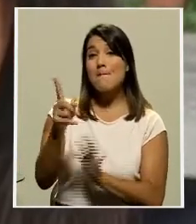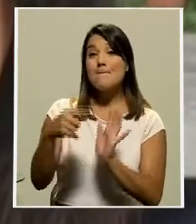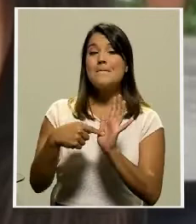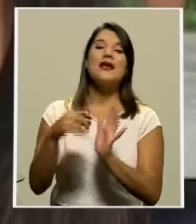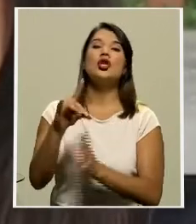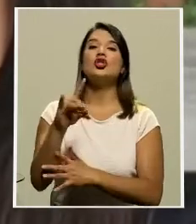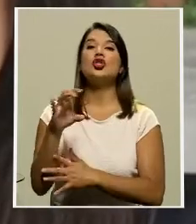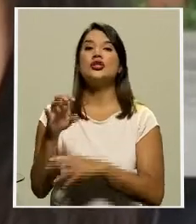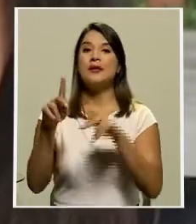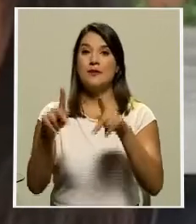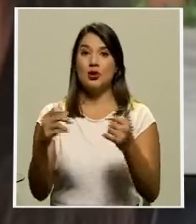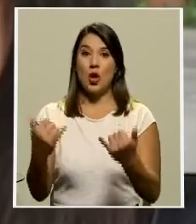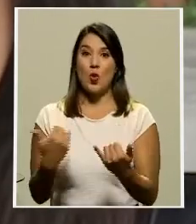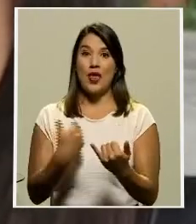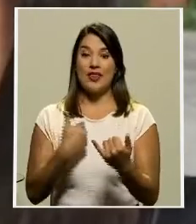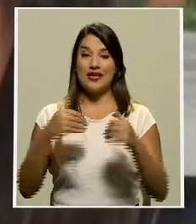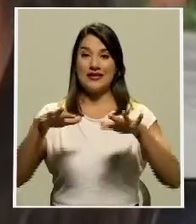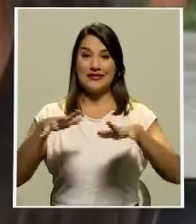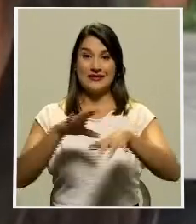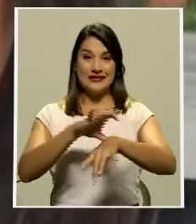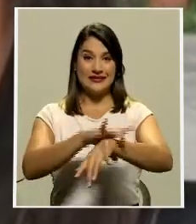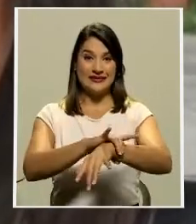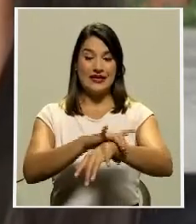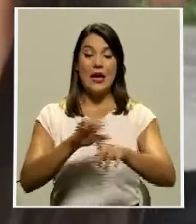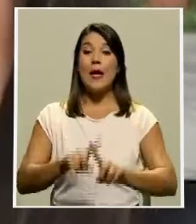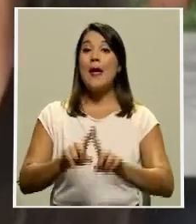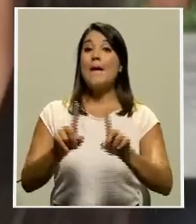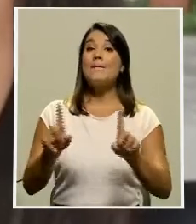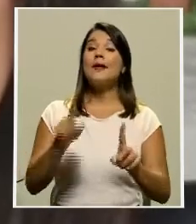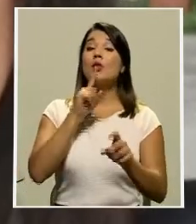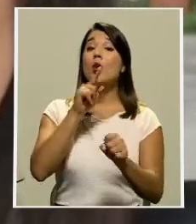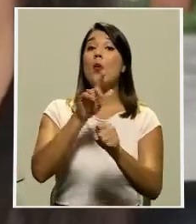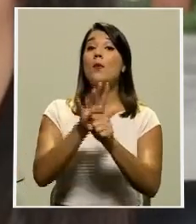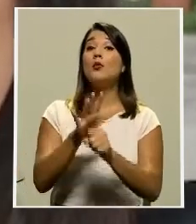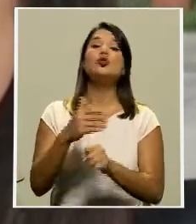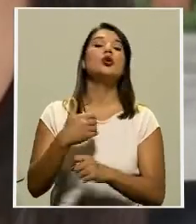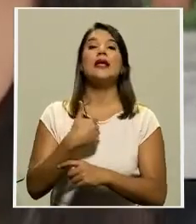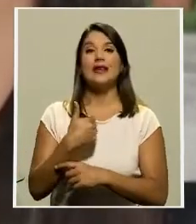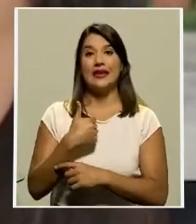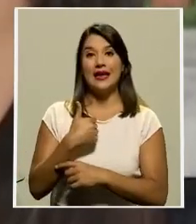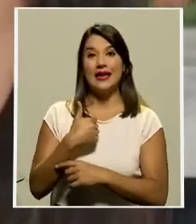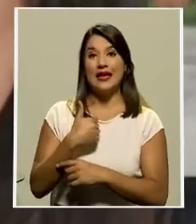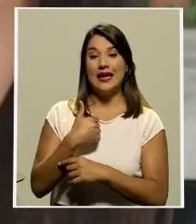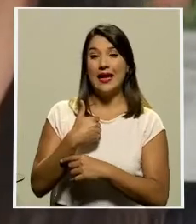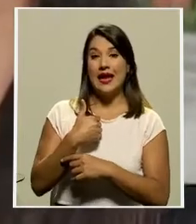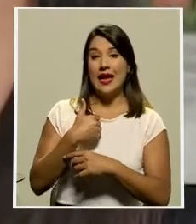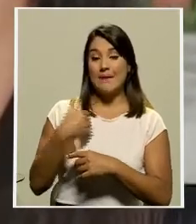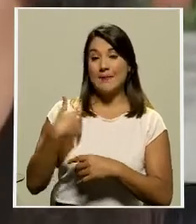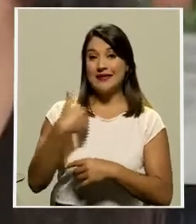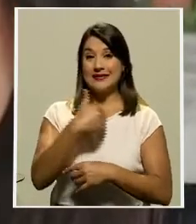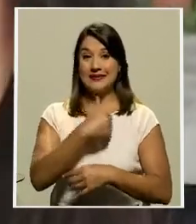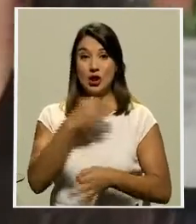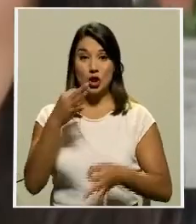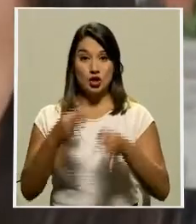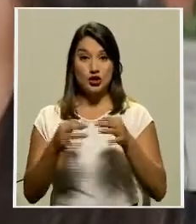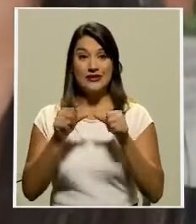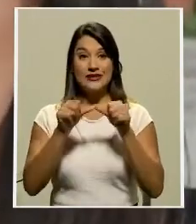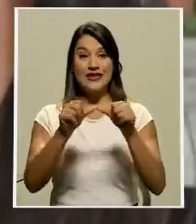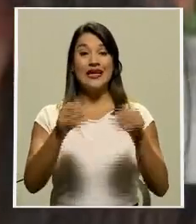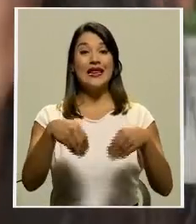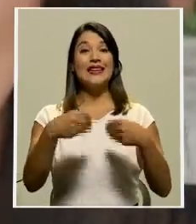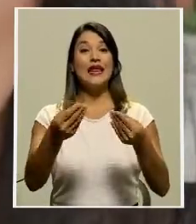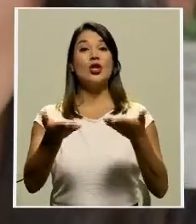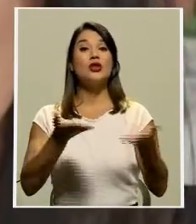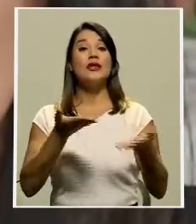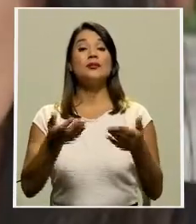utilizan este sistema. Sin embargo, el compromiso de la SPH es dar el servicio mientras exista un contrato